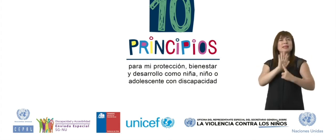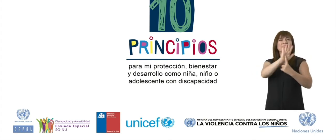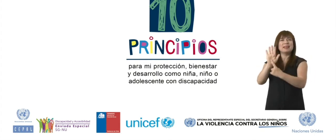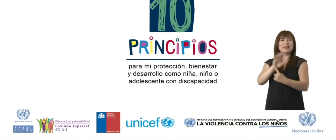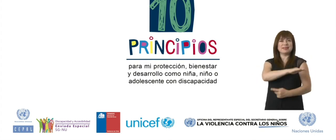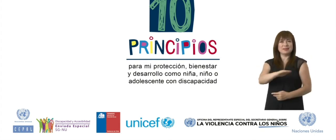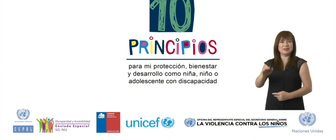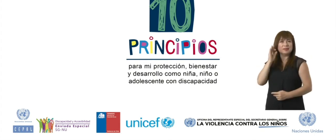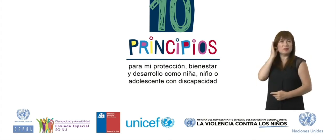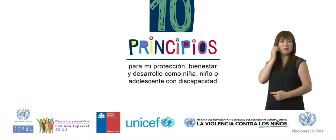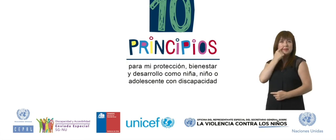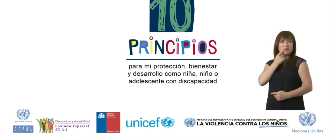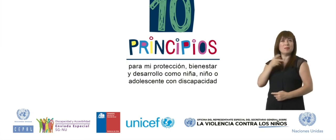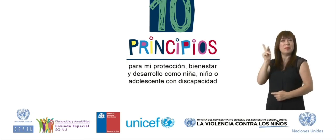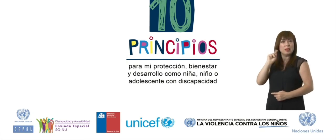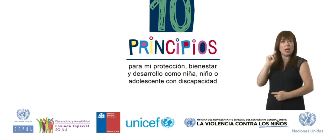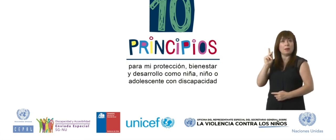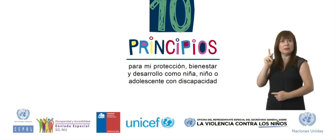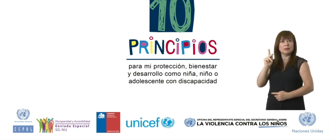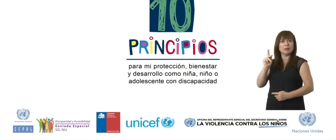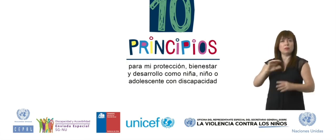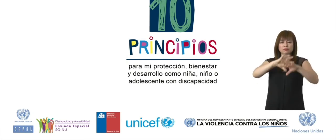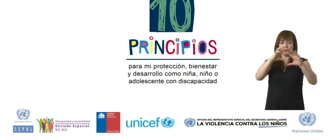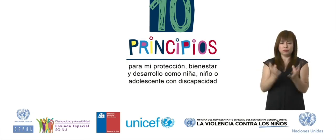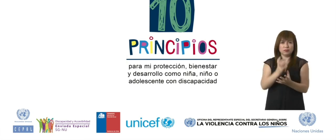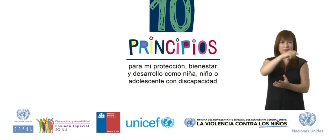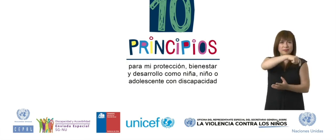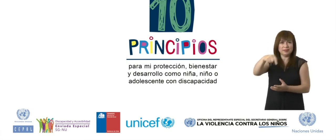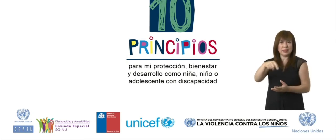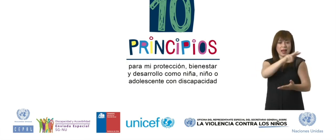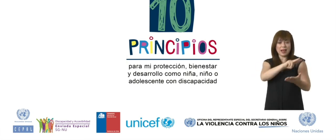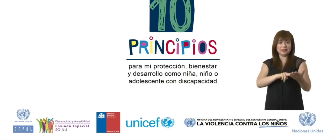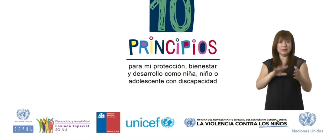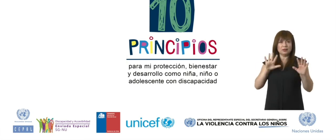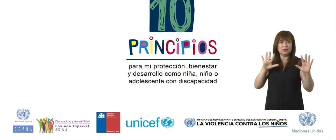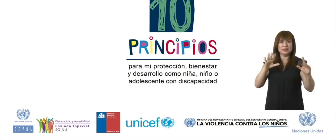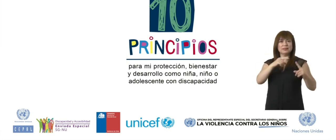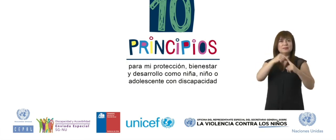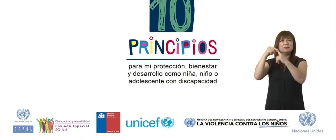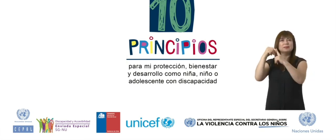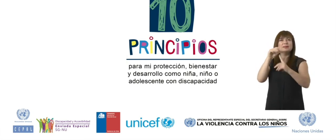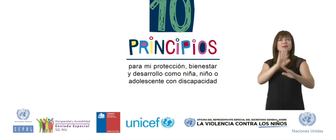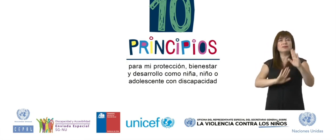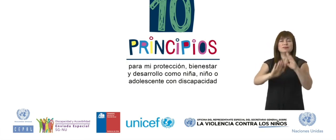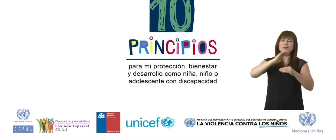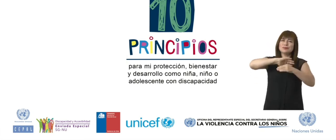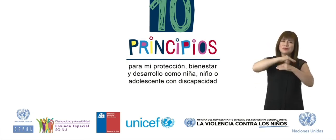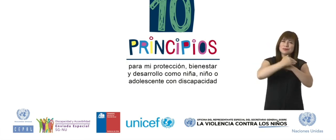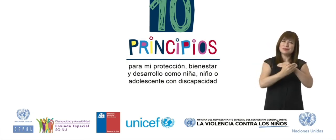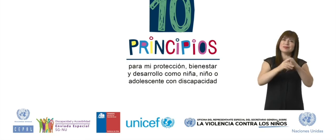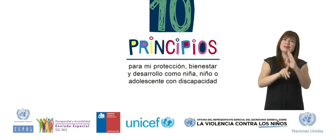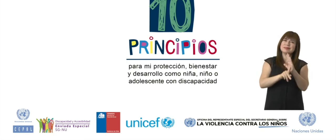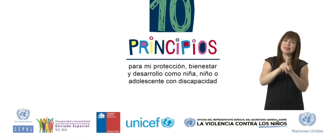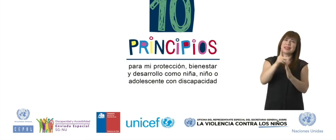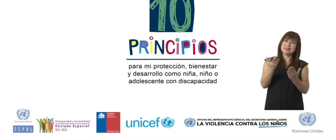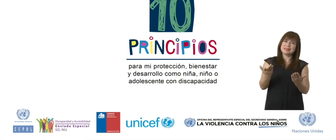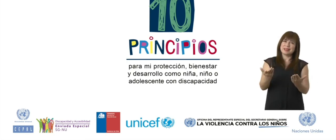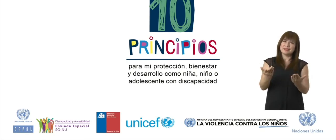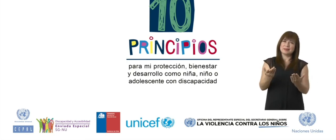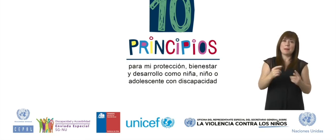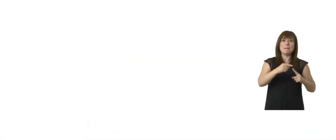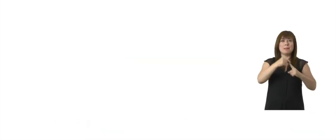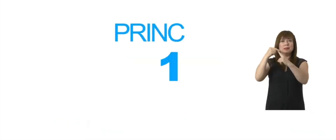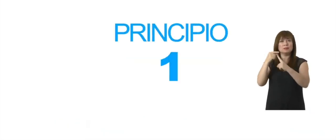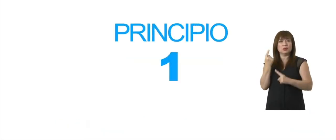niñas, niños y adolescentes con discapacidad de todo el mundo leyendo 10 principios para su protección, bienestar y